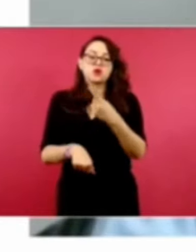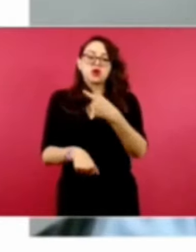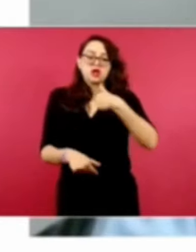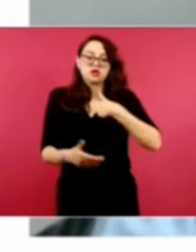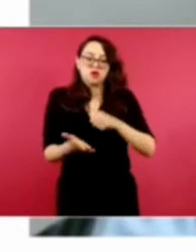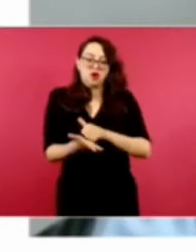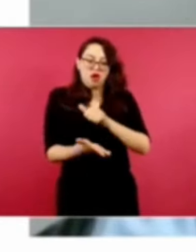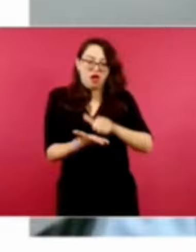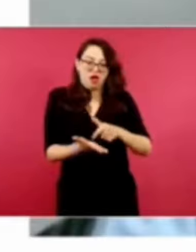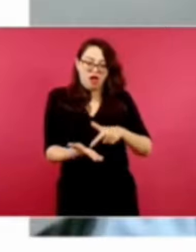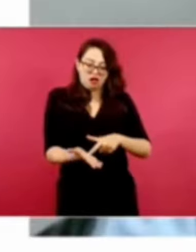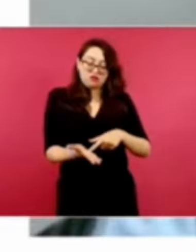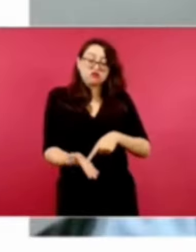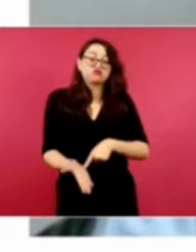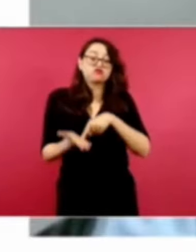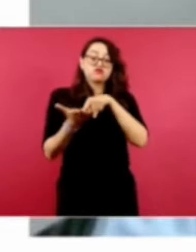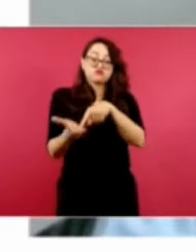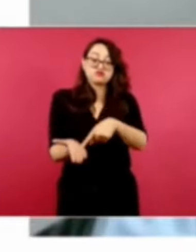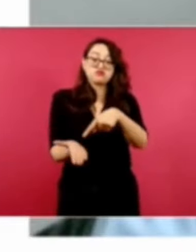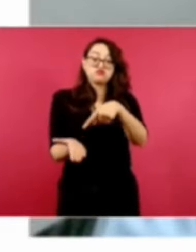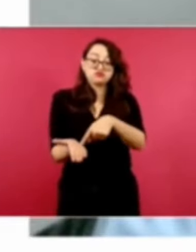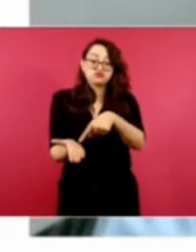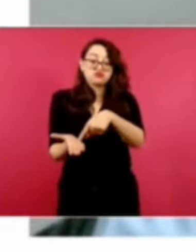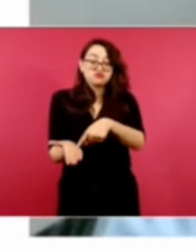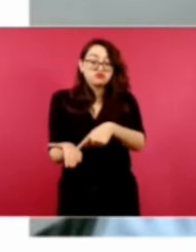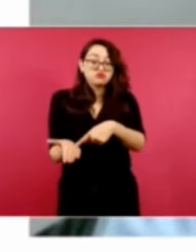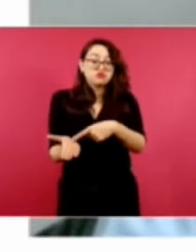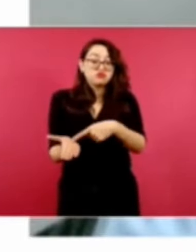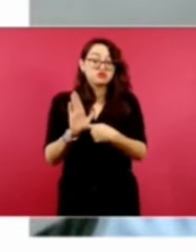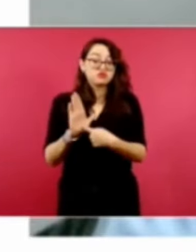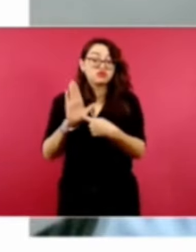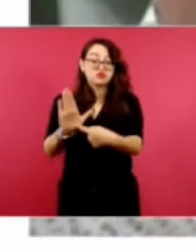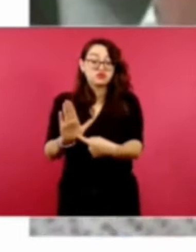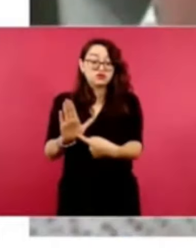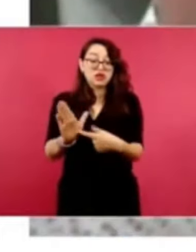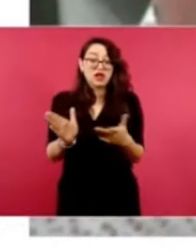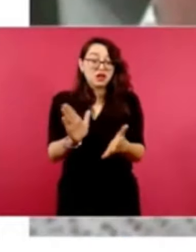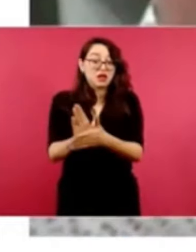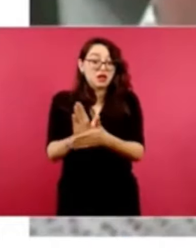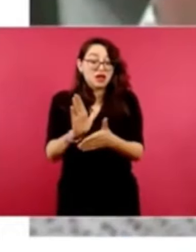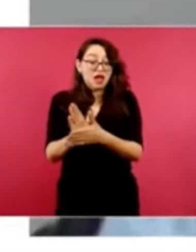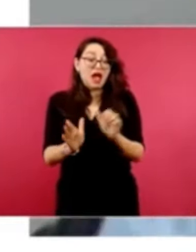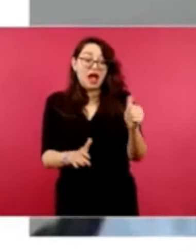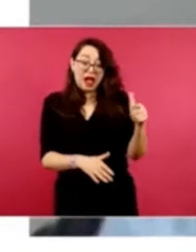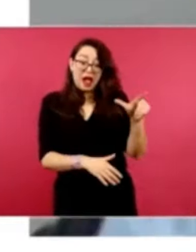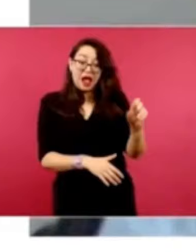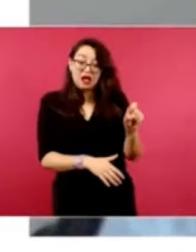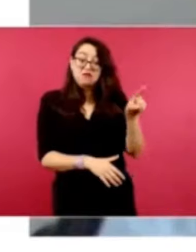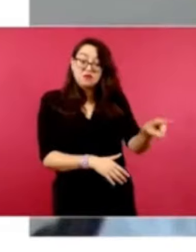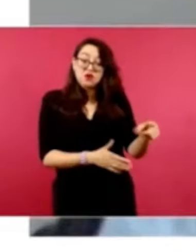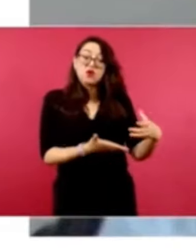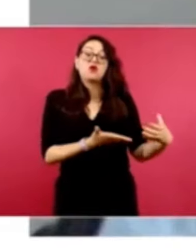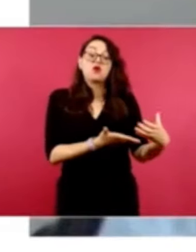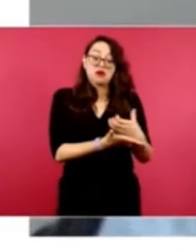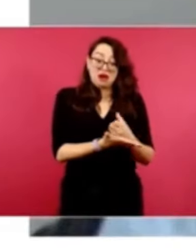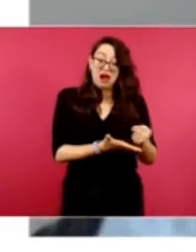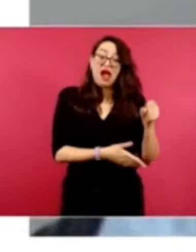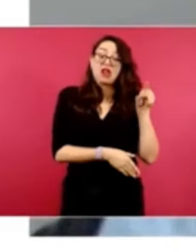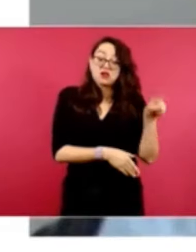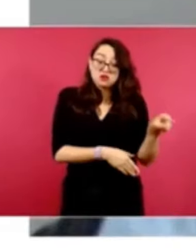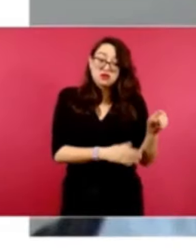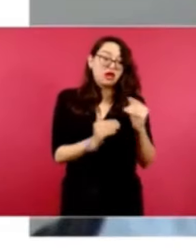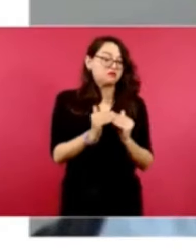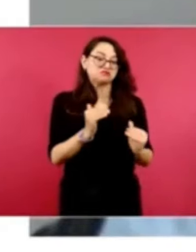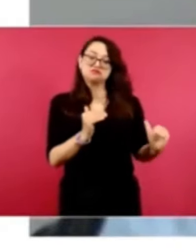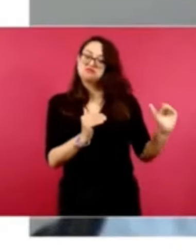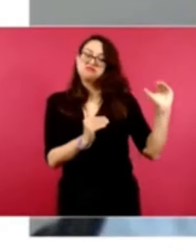donde iba a demostrar él su triunfo respaldado en actas del PRI. En mis actas Andrés estaba arriba